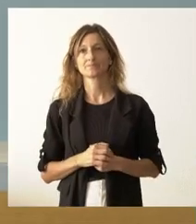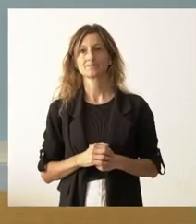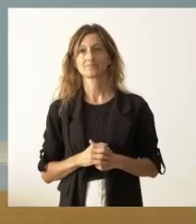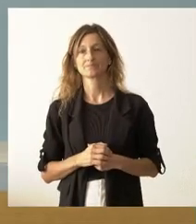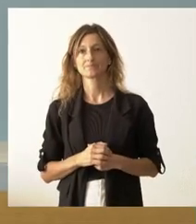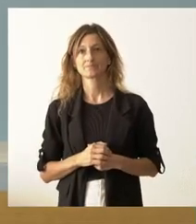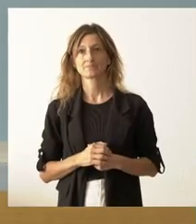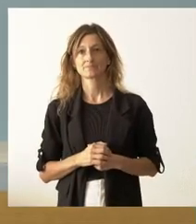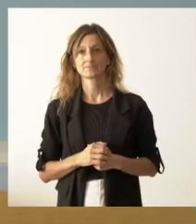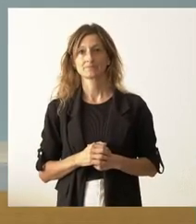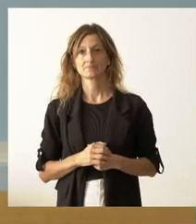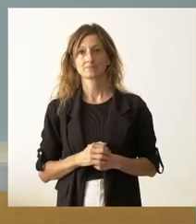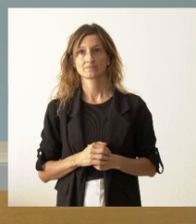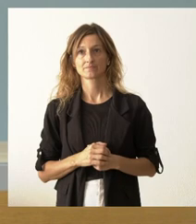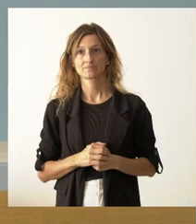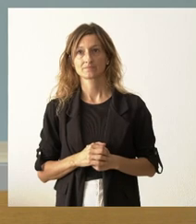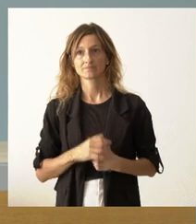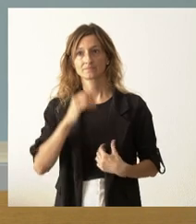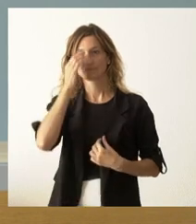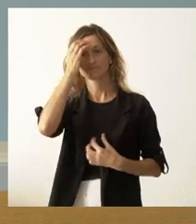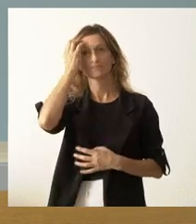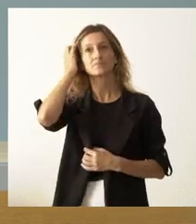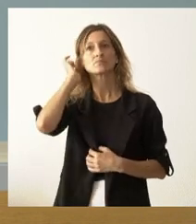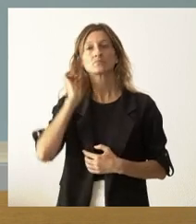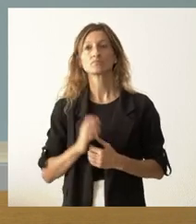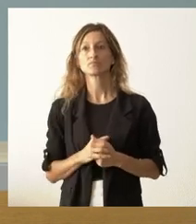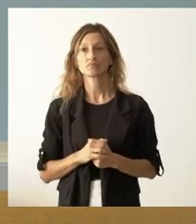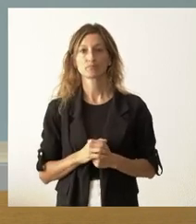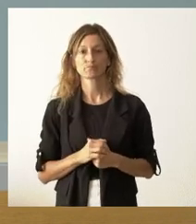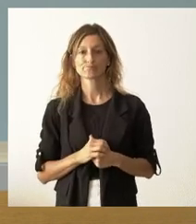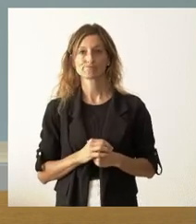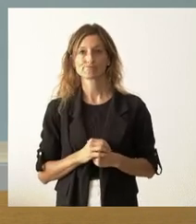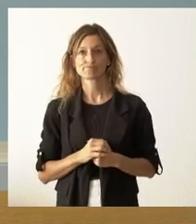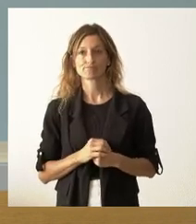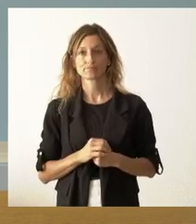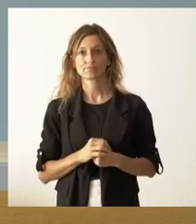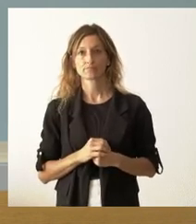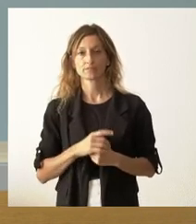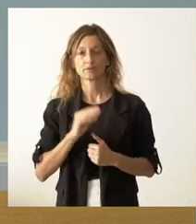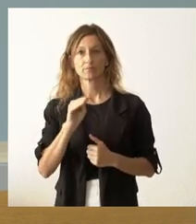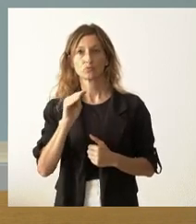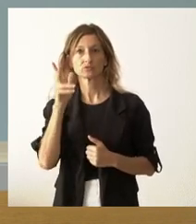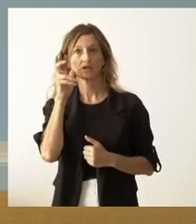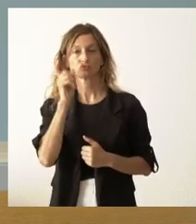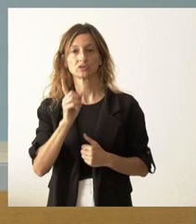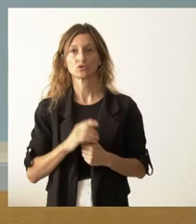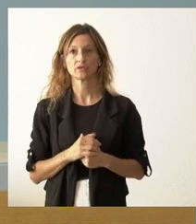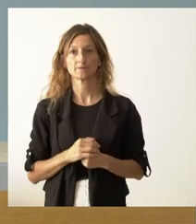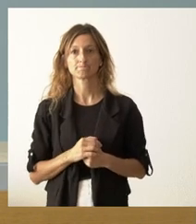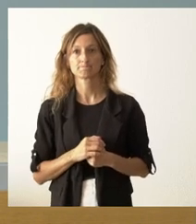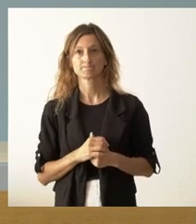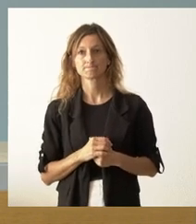¿Nos podría ampliar, por favor, en qué se van a invertir 16 millones de apoyo al sector forestal? ¿Con vocación silbo